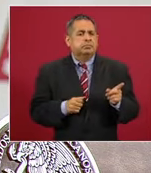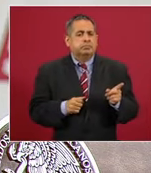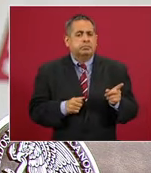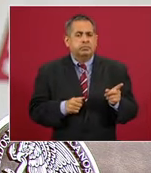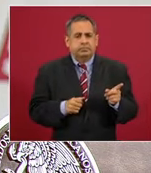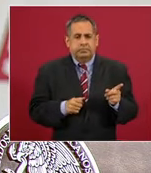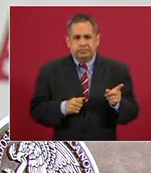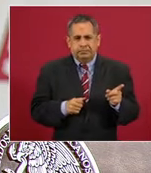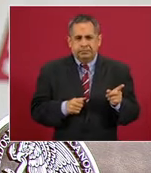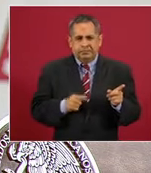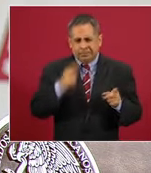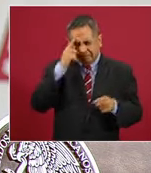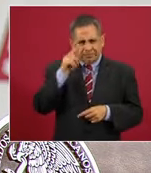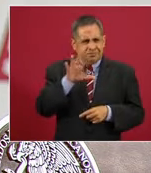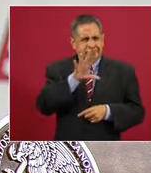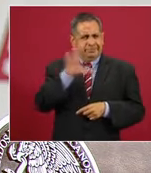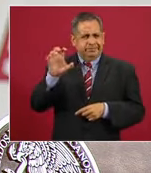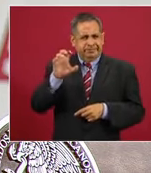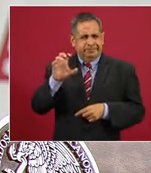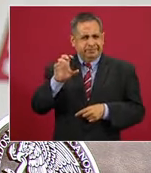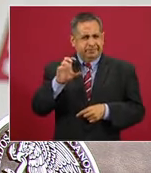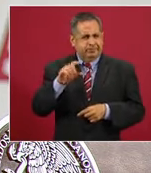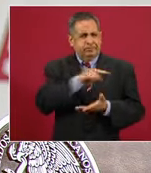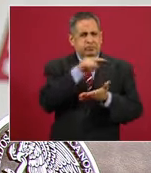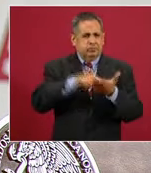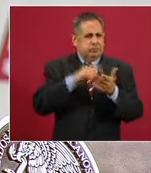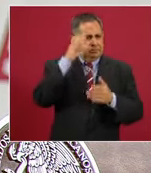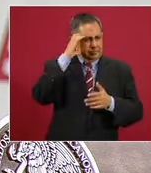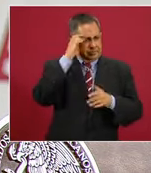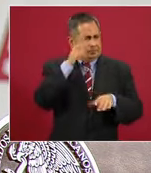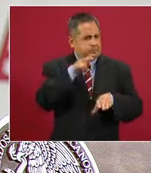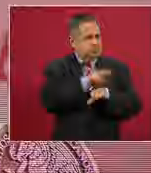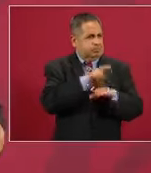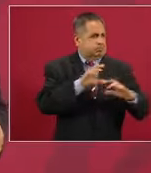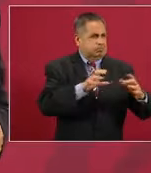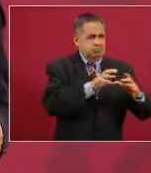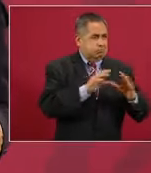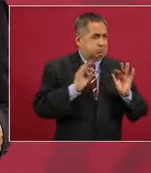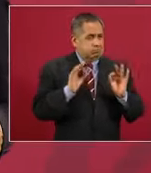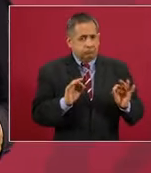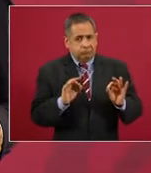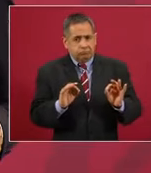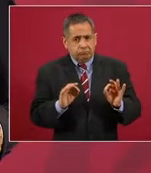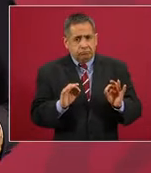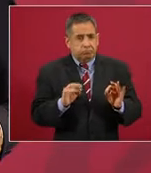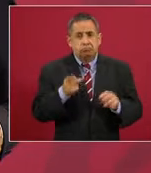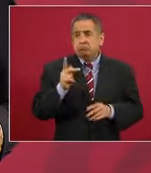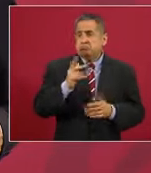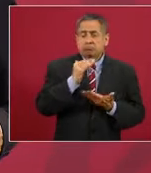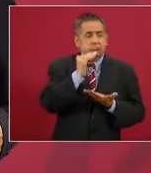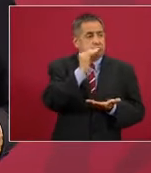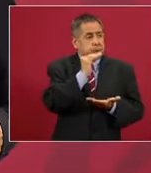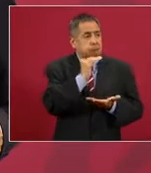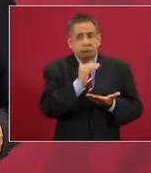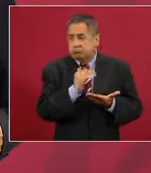de 500 camas, pero ahora como ha habido una disminución